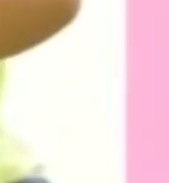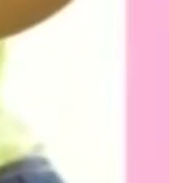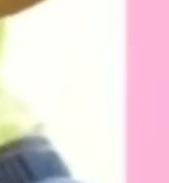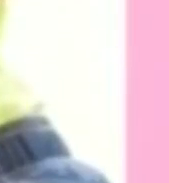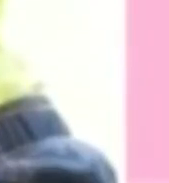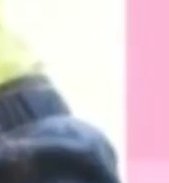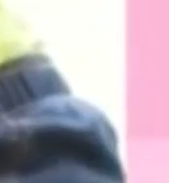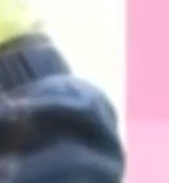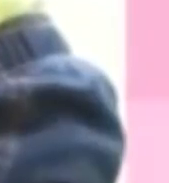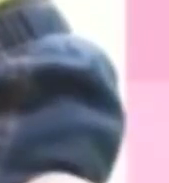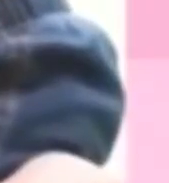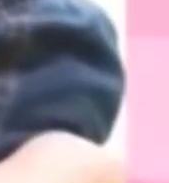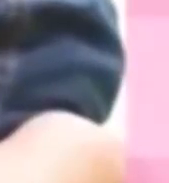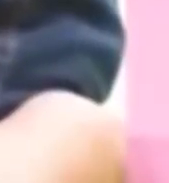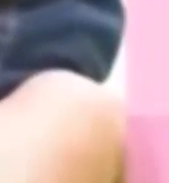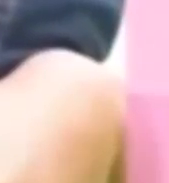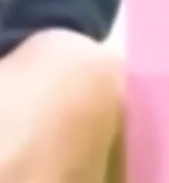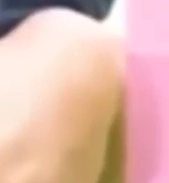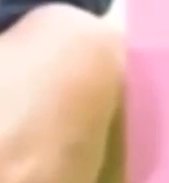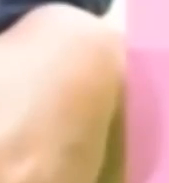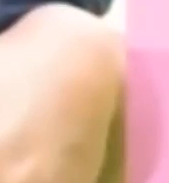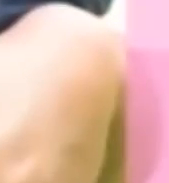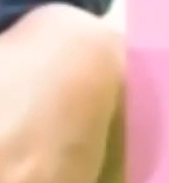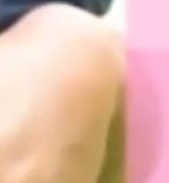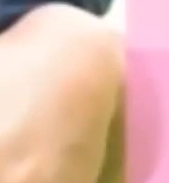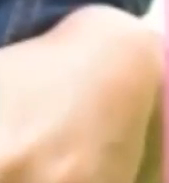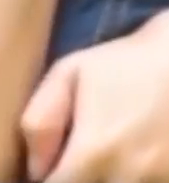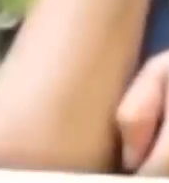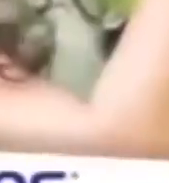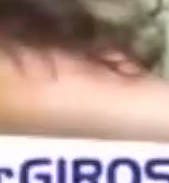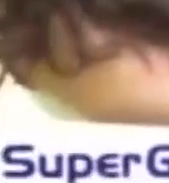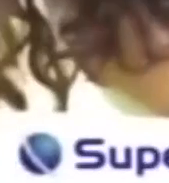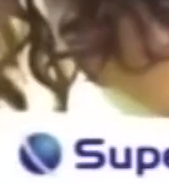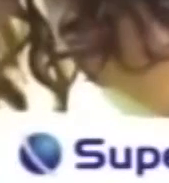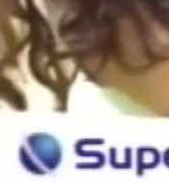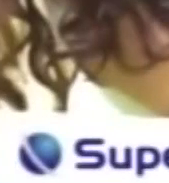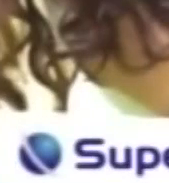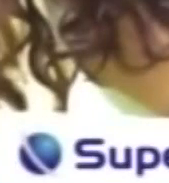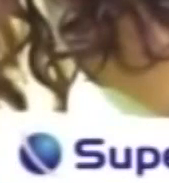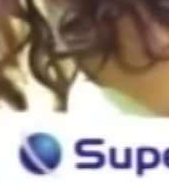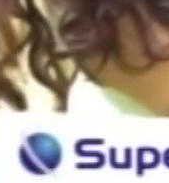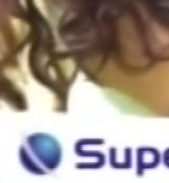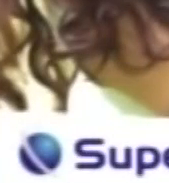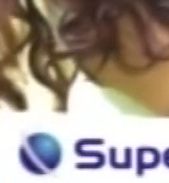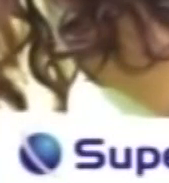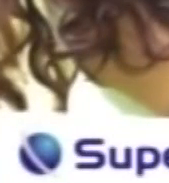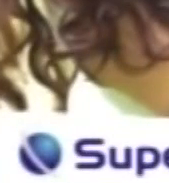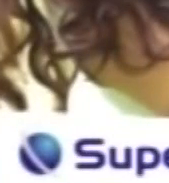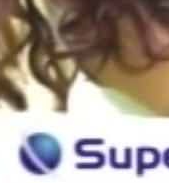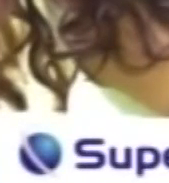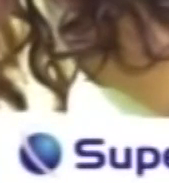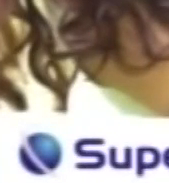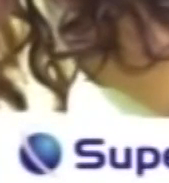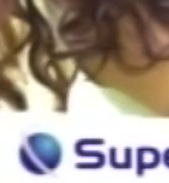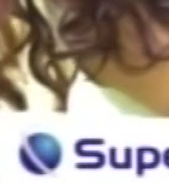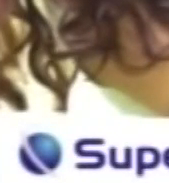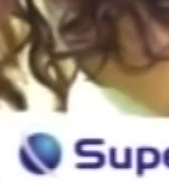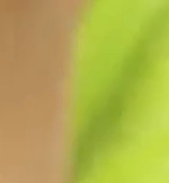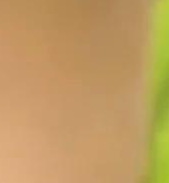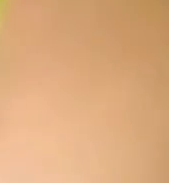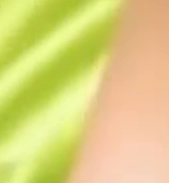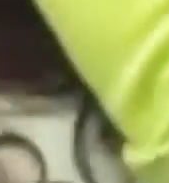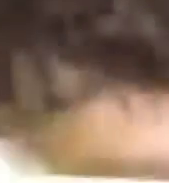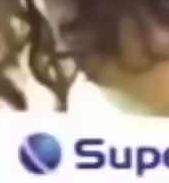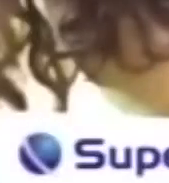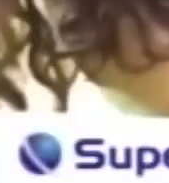Supergiros Quédate espectacular Los premios Que Supergiros Tiene para ti Adquiere cualquiera De nuestros productos Apuestas igual O superior A dos mil